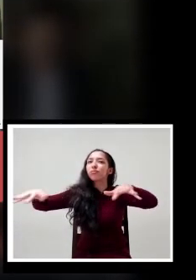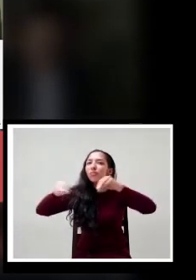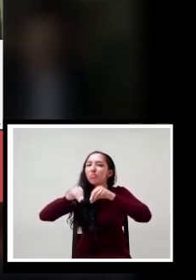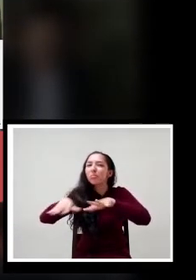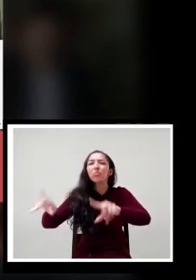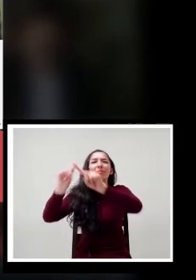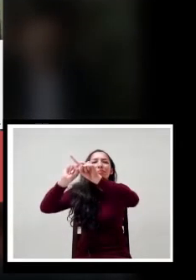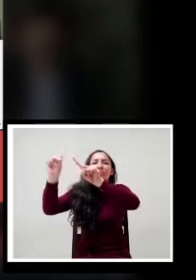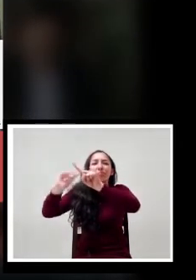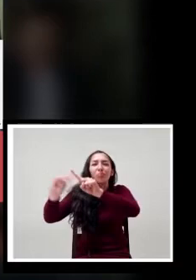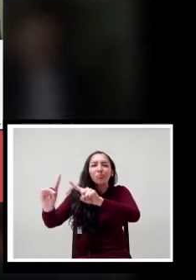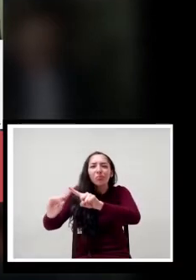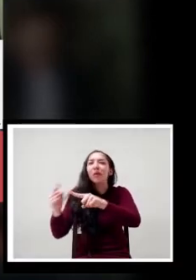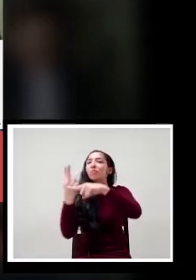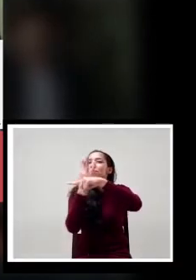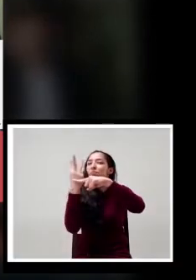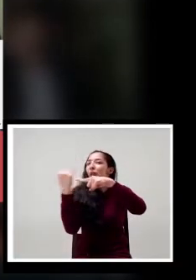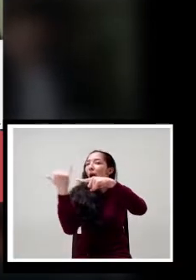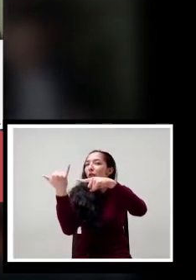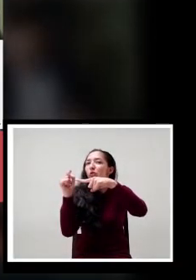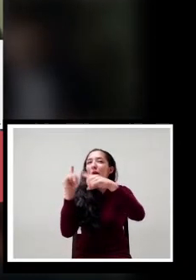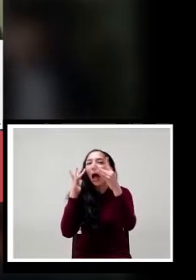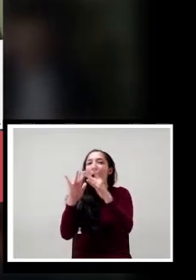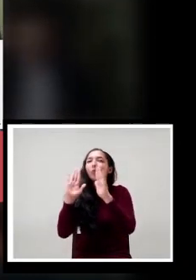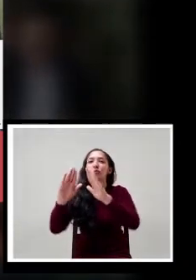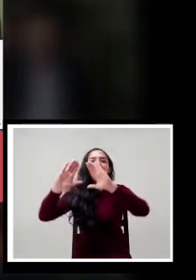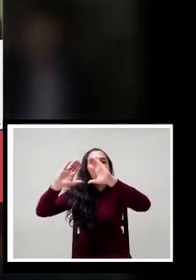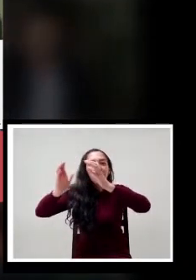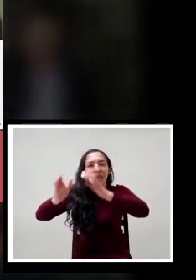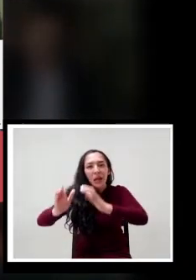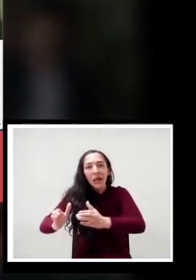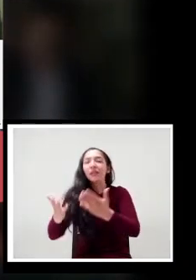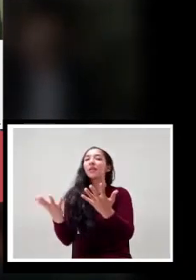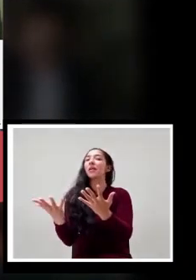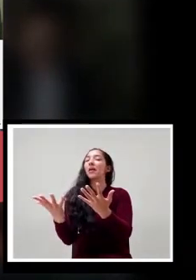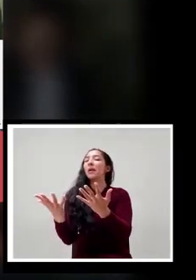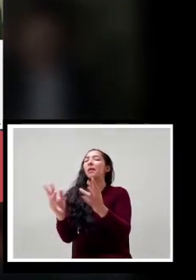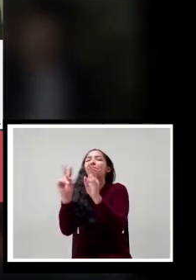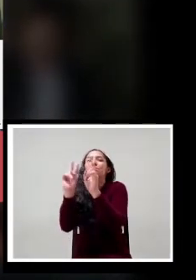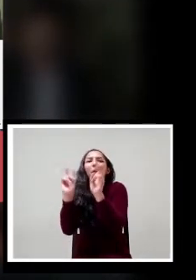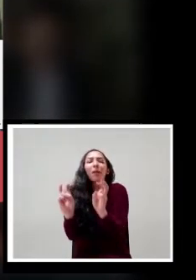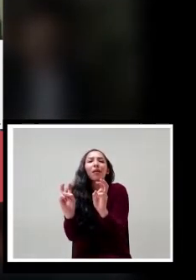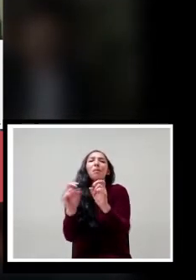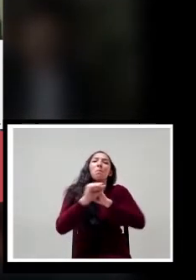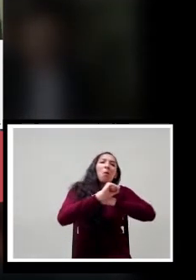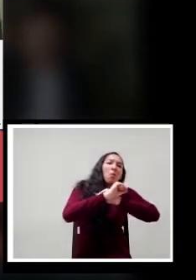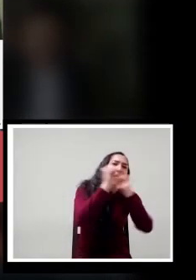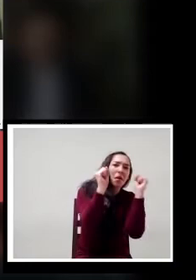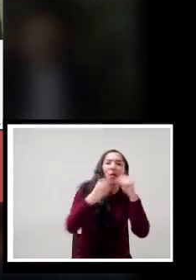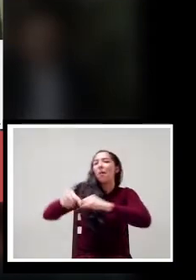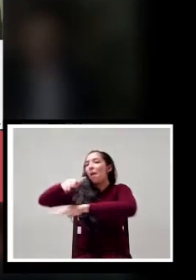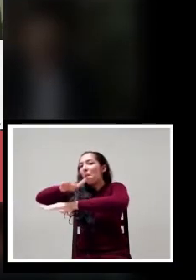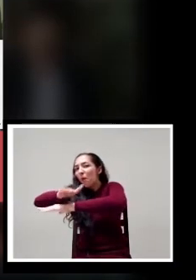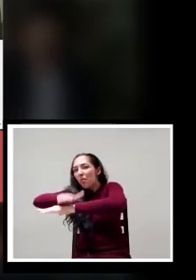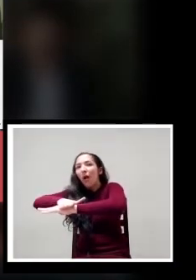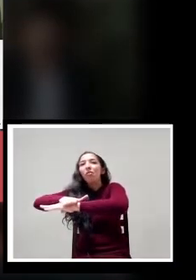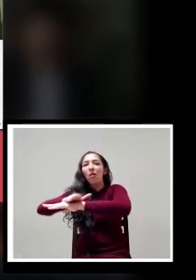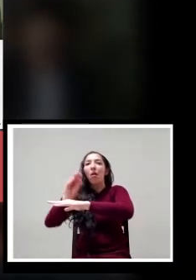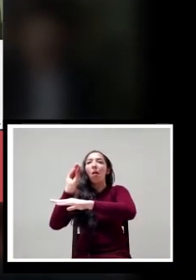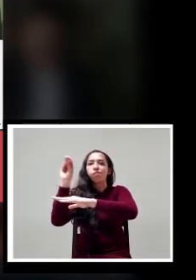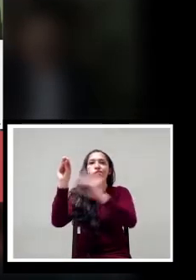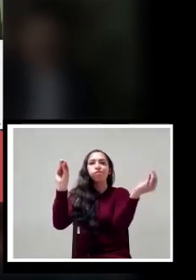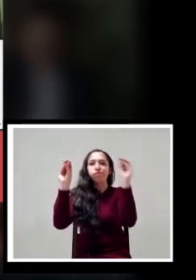vínculos de diferentes jornadas, de